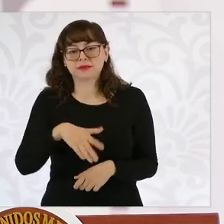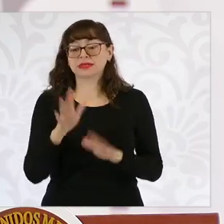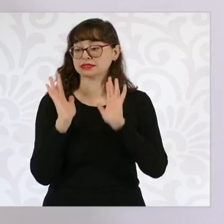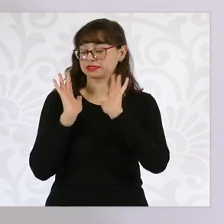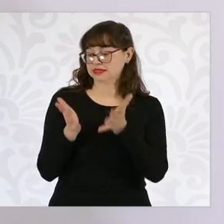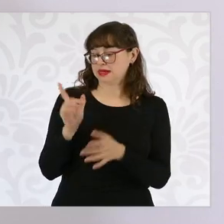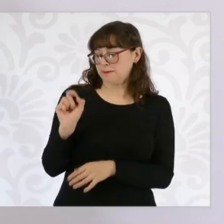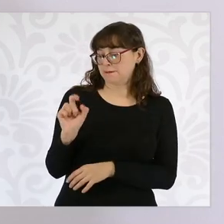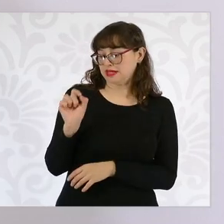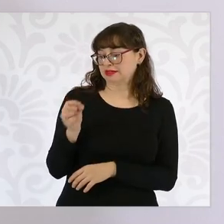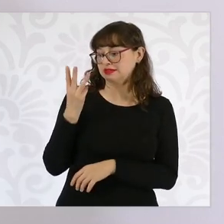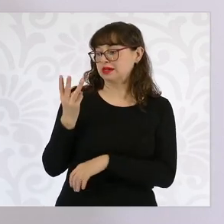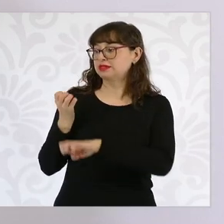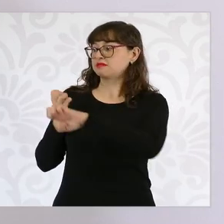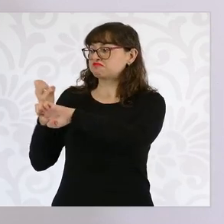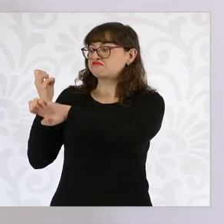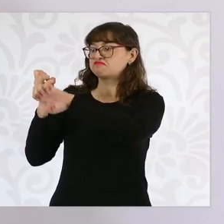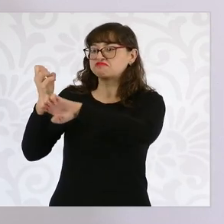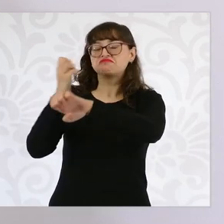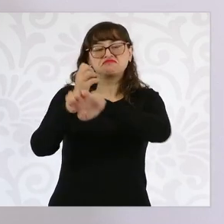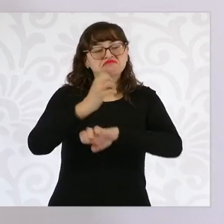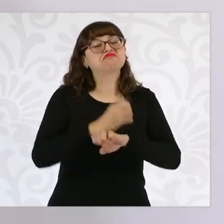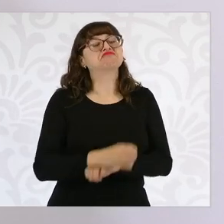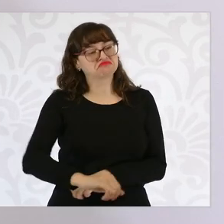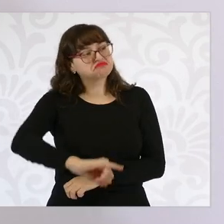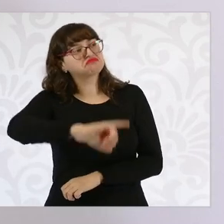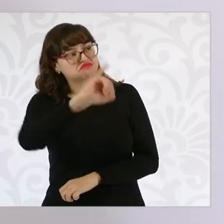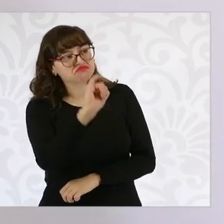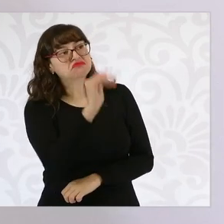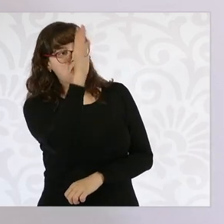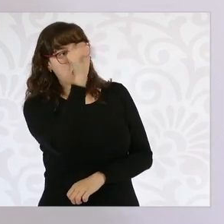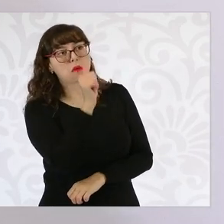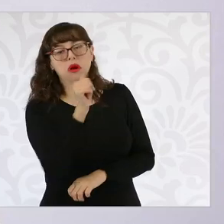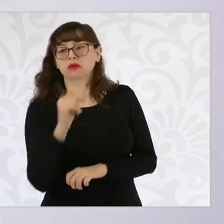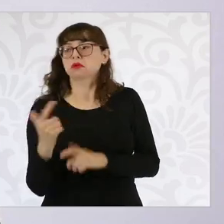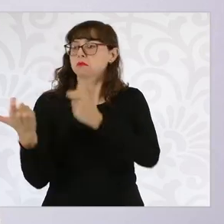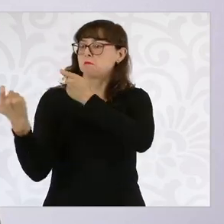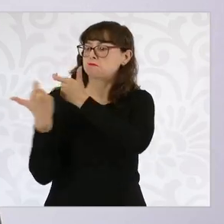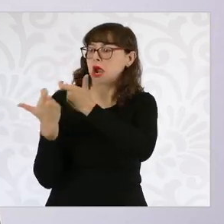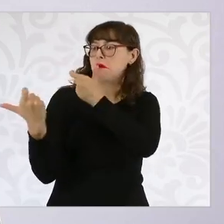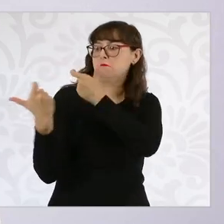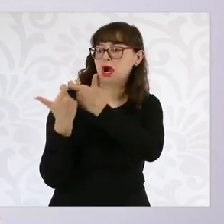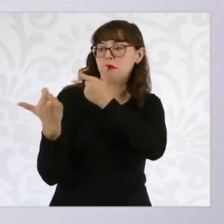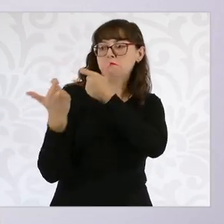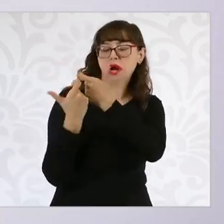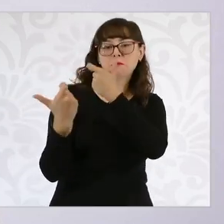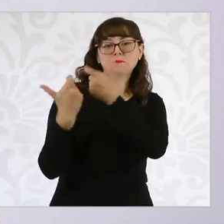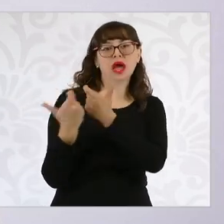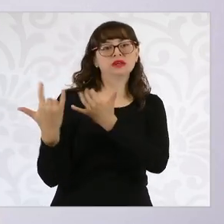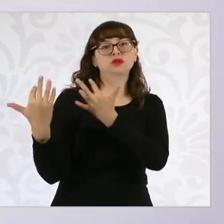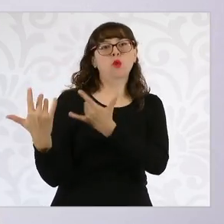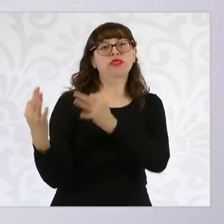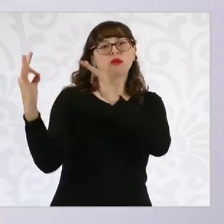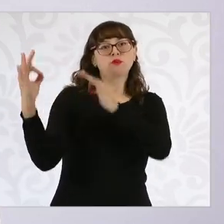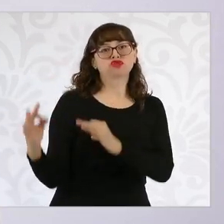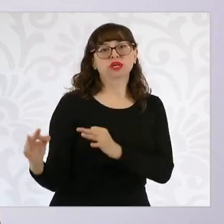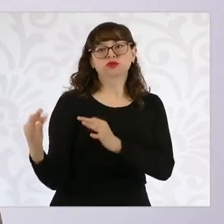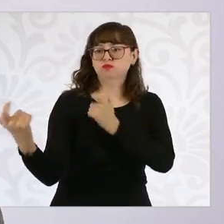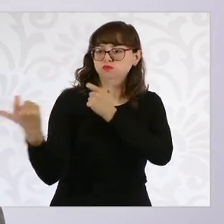ya 23 estados para que esta pensión se logre, es universalidad, con la